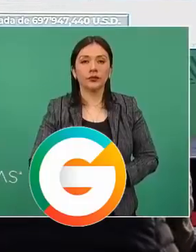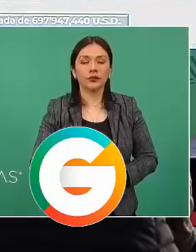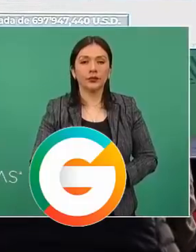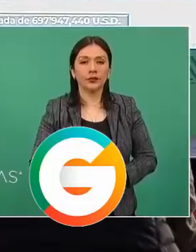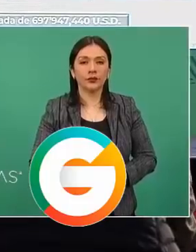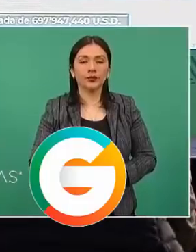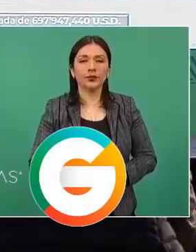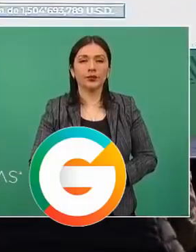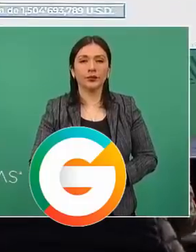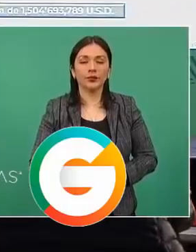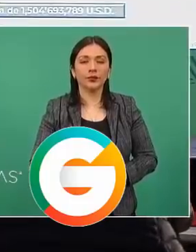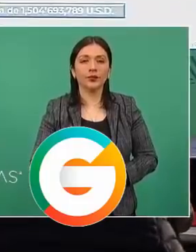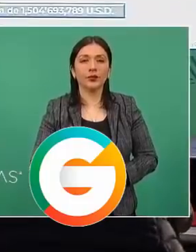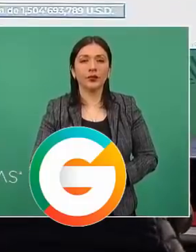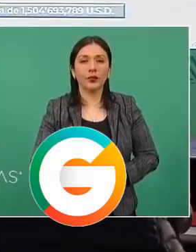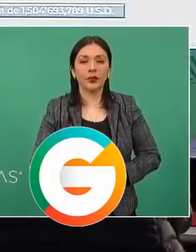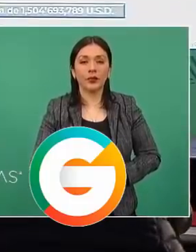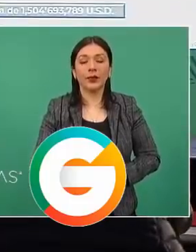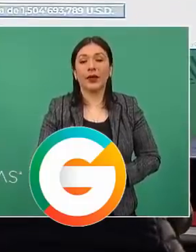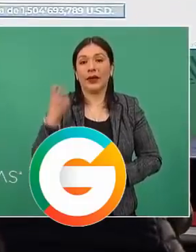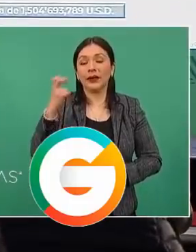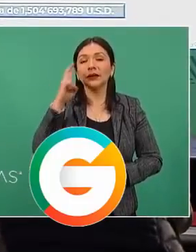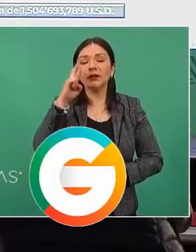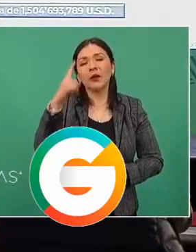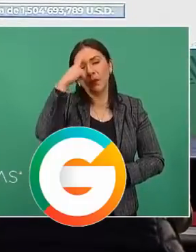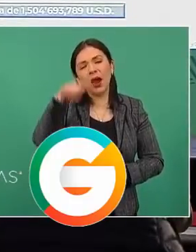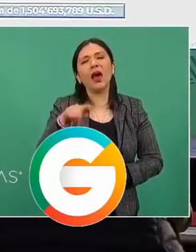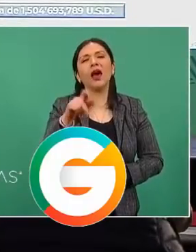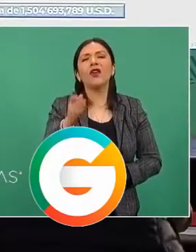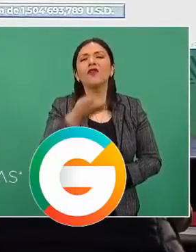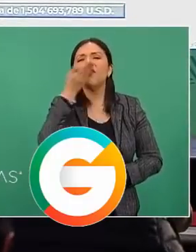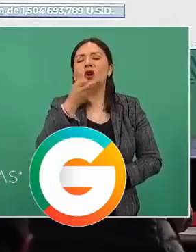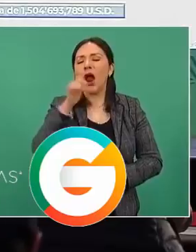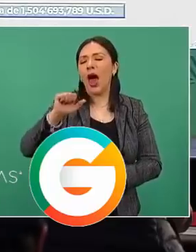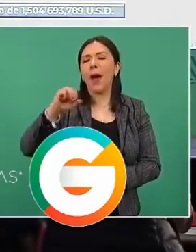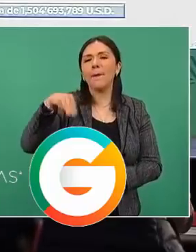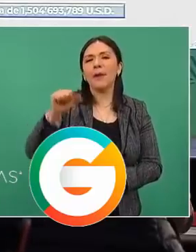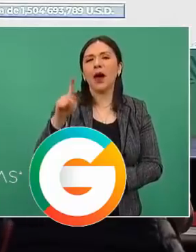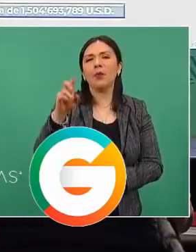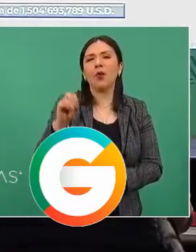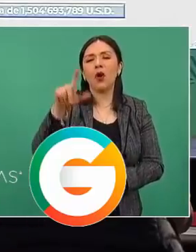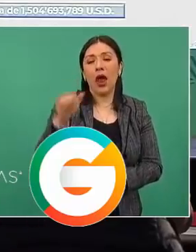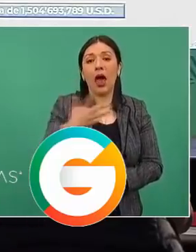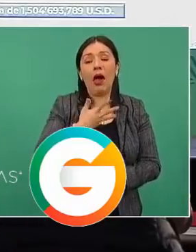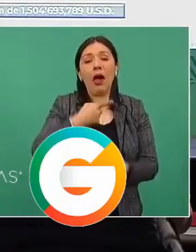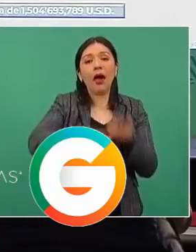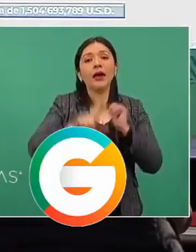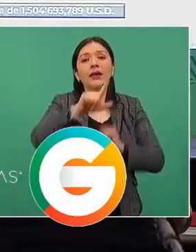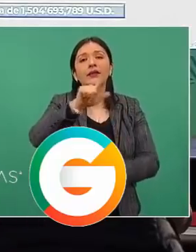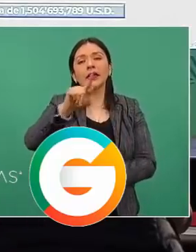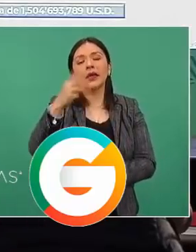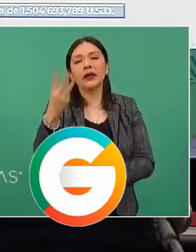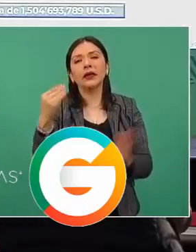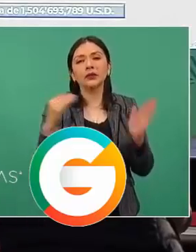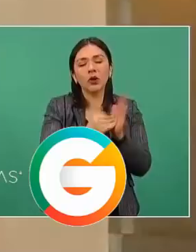americanos. Adelante. Aquí en Amapola, 73 mil 440